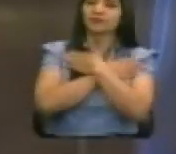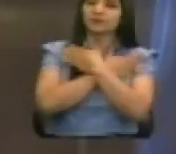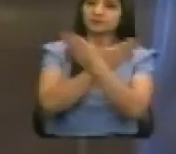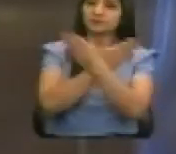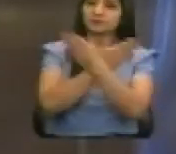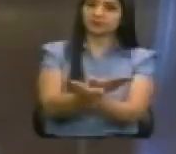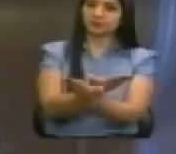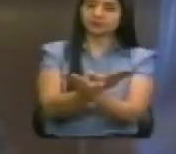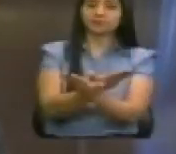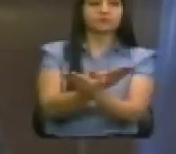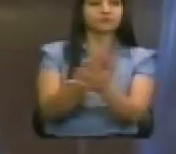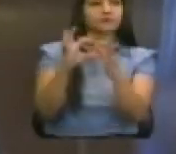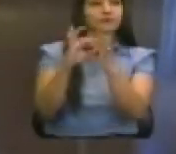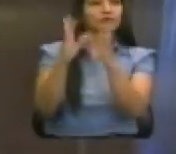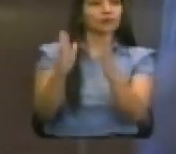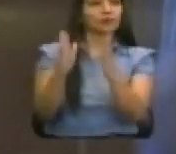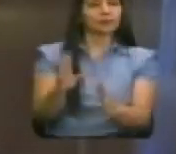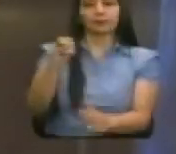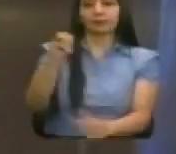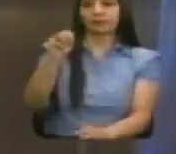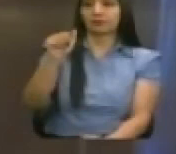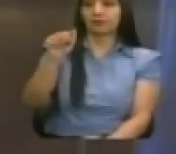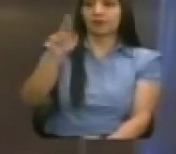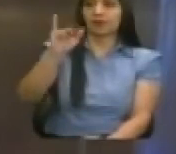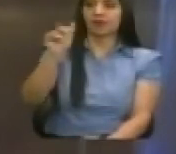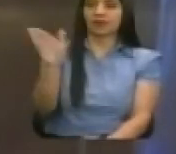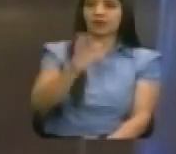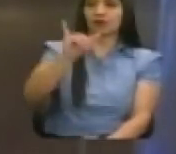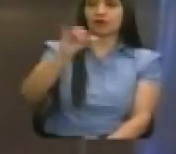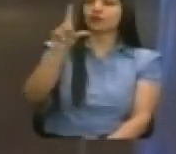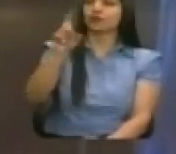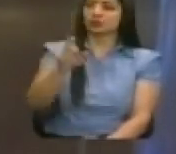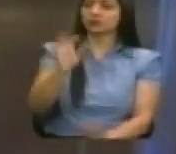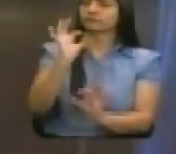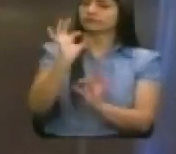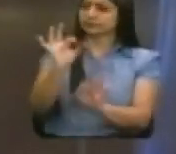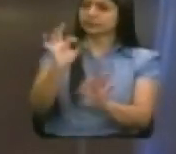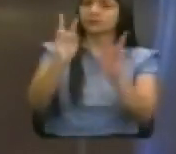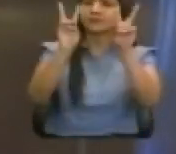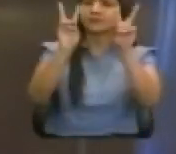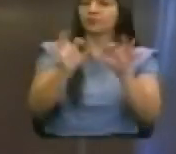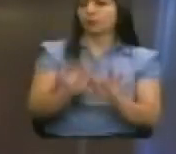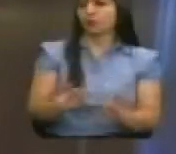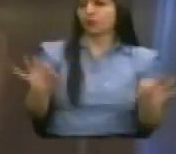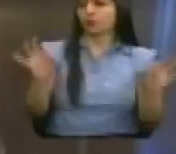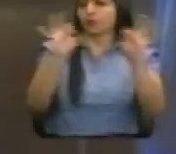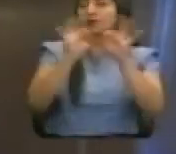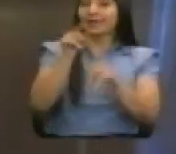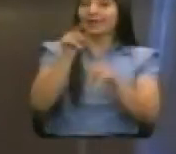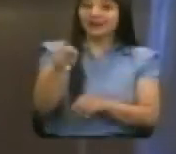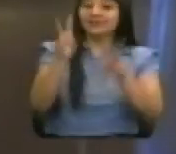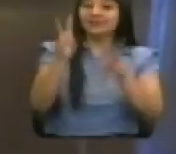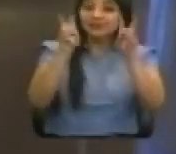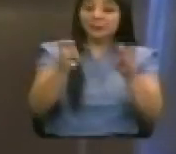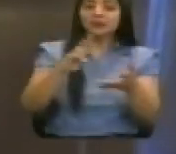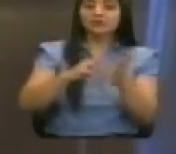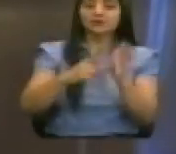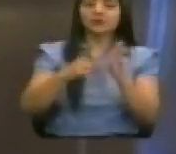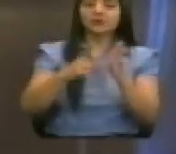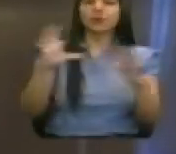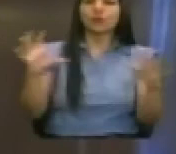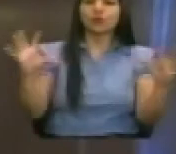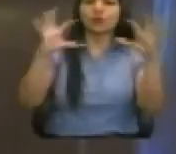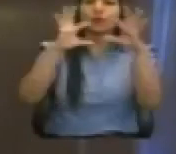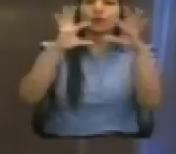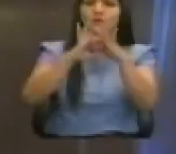distinguida colega asambleísta María José. Qué bueno que se topen estos temas. Estos son los que nos unen al país. A través